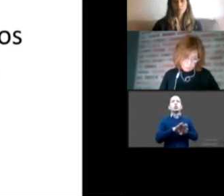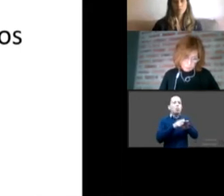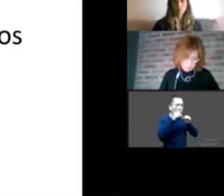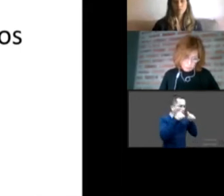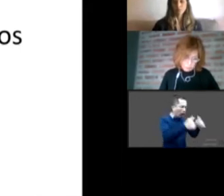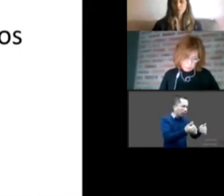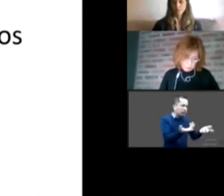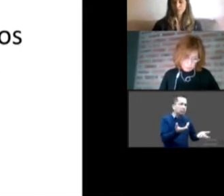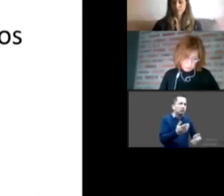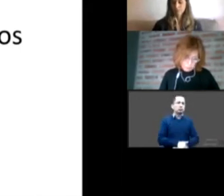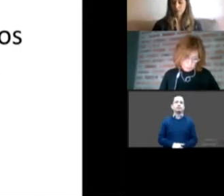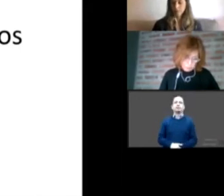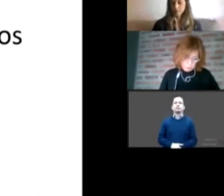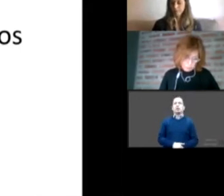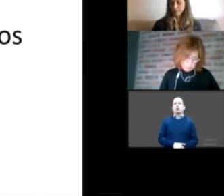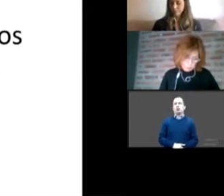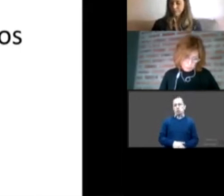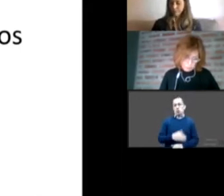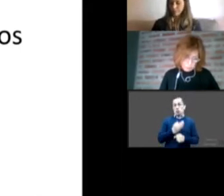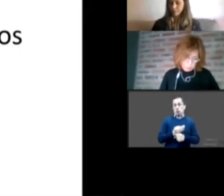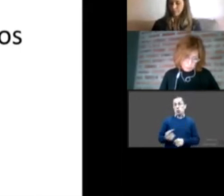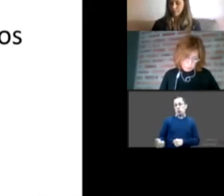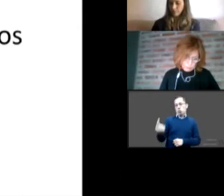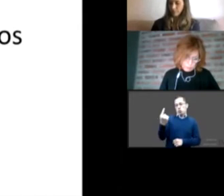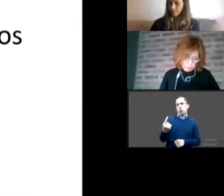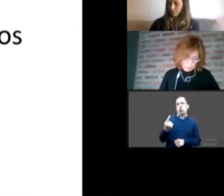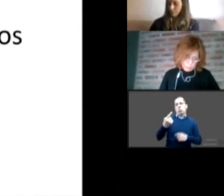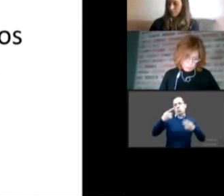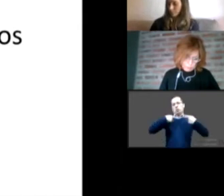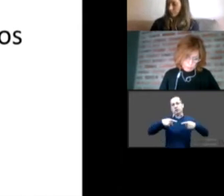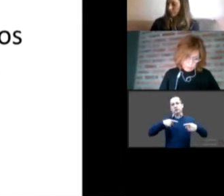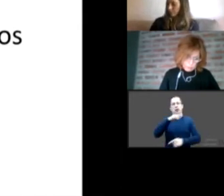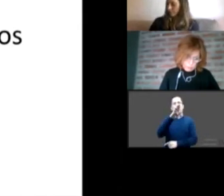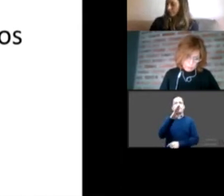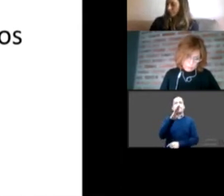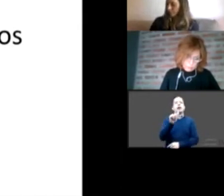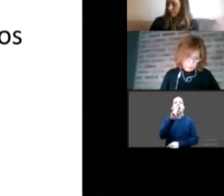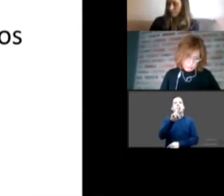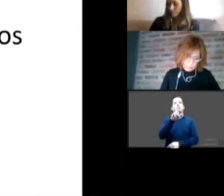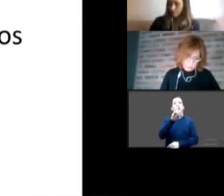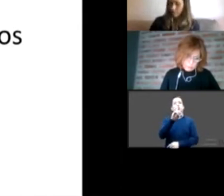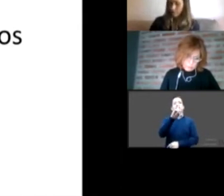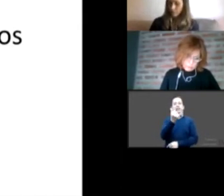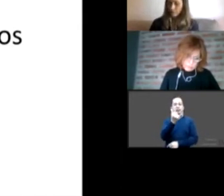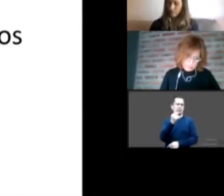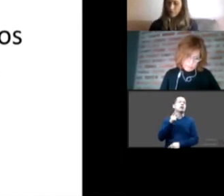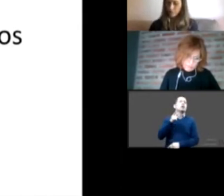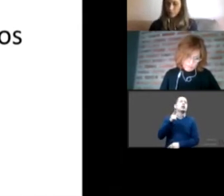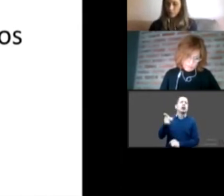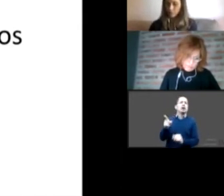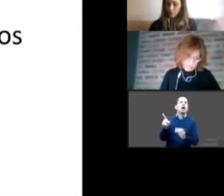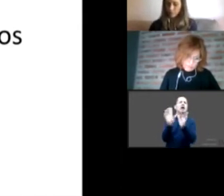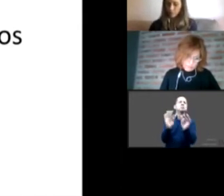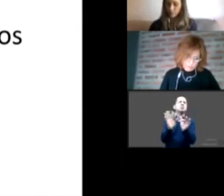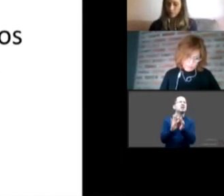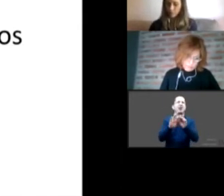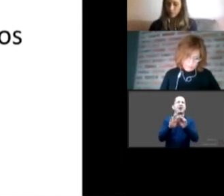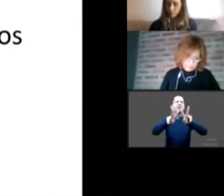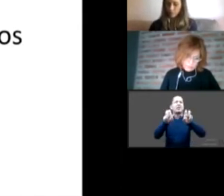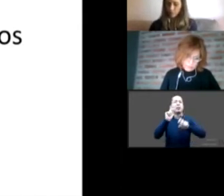muchísimo con tratar de orientar hacia los buenos tratos infantiles